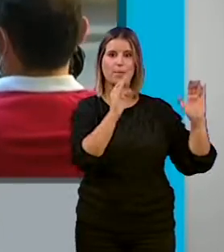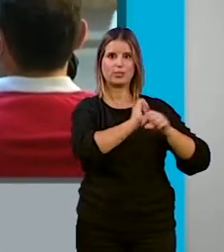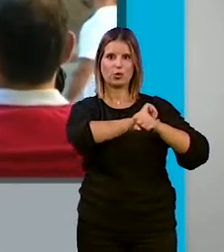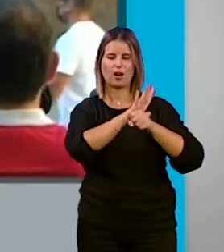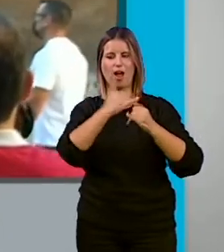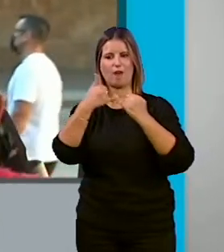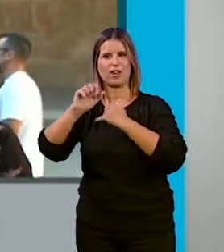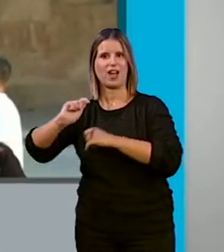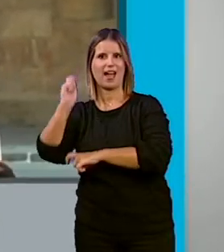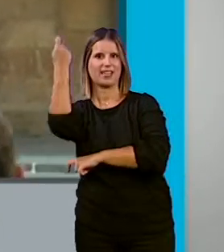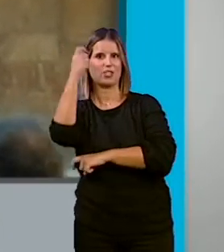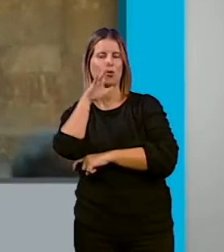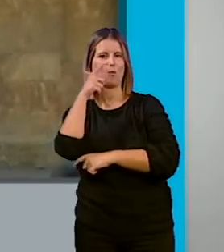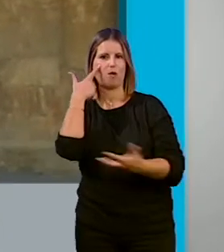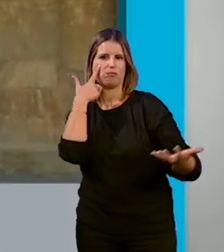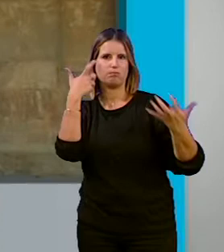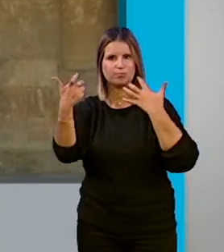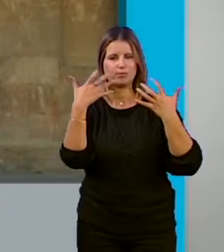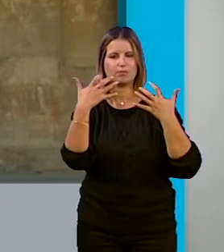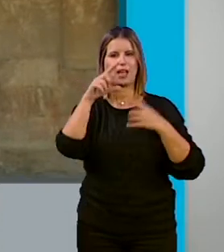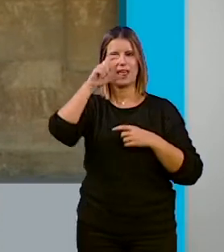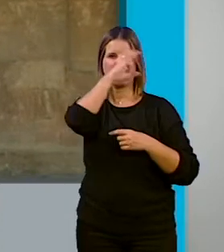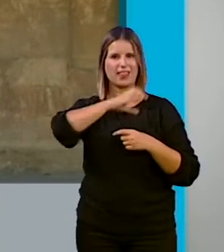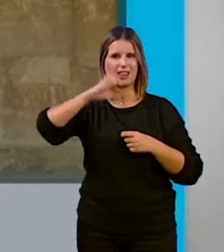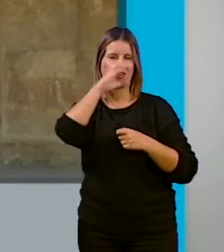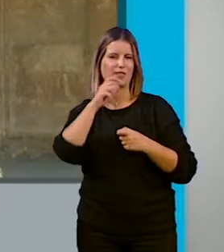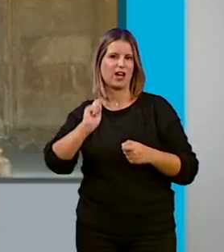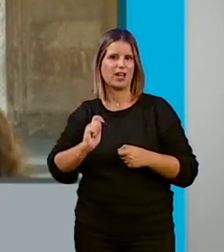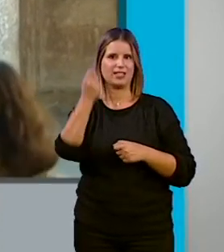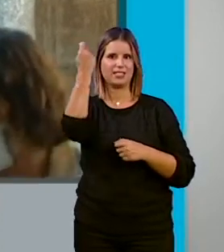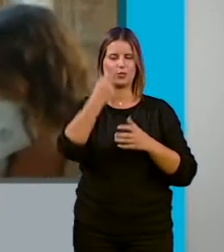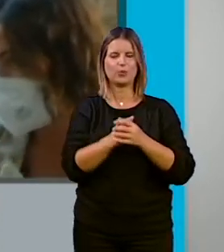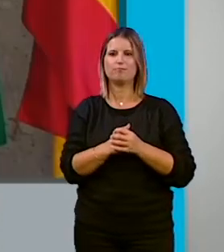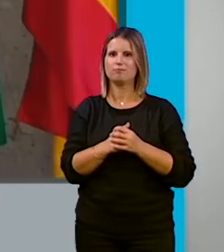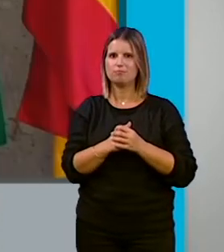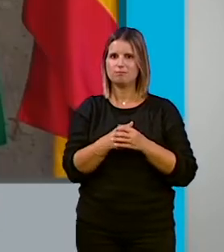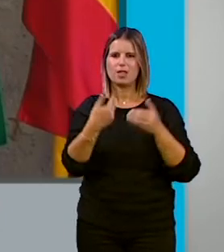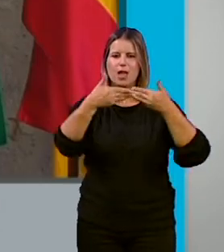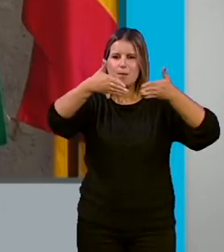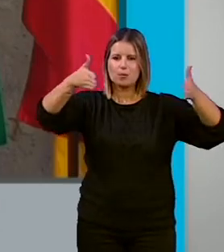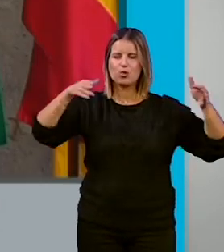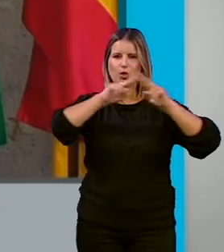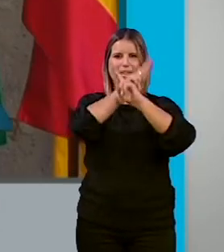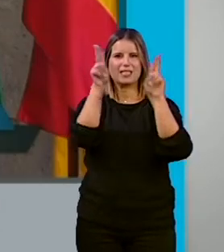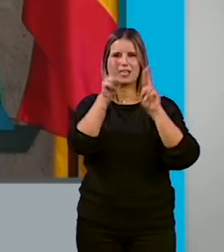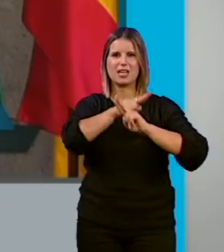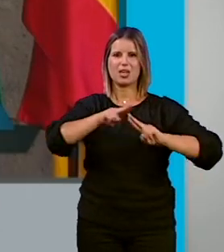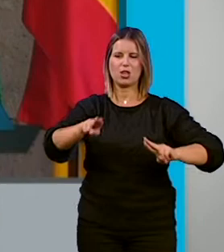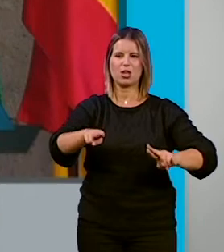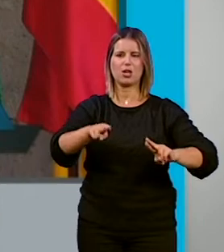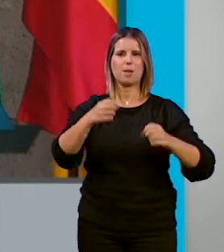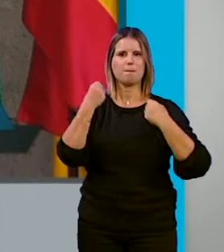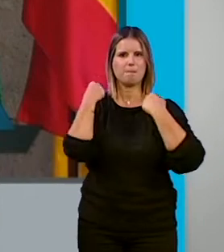un éxito por su calidad artística y científica. Ha estado a la altura una gran exposición internacional, valiente,